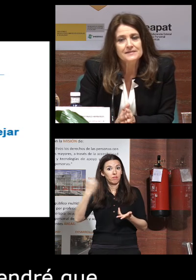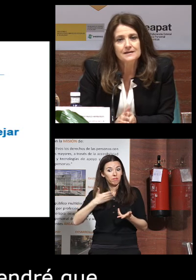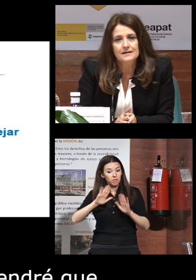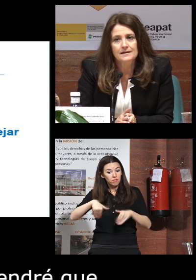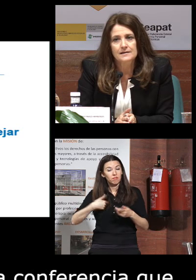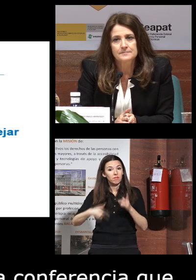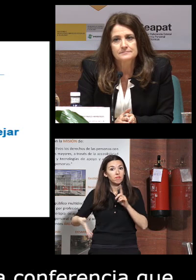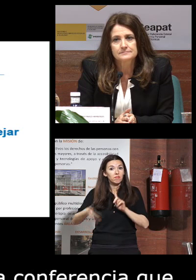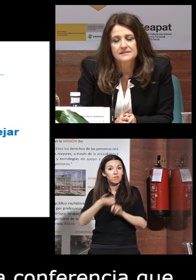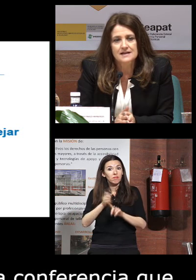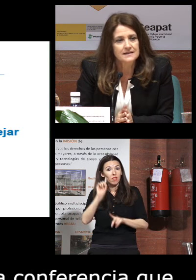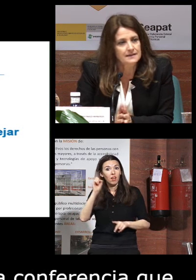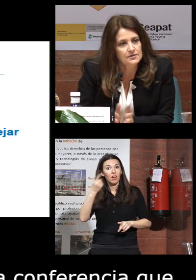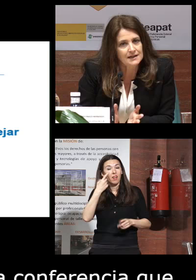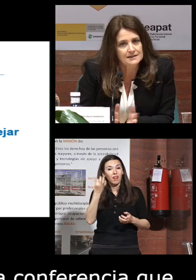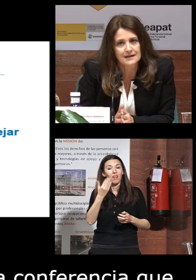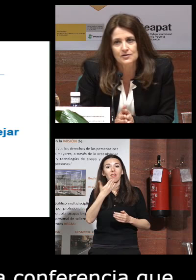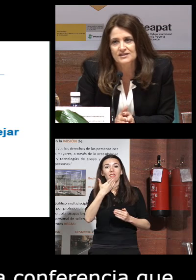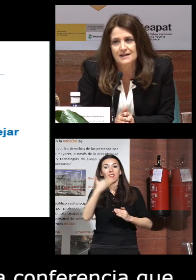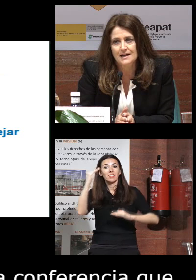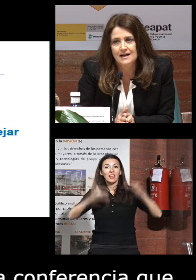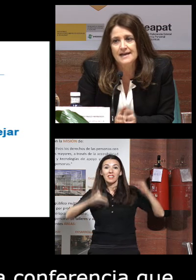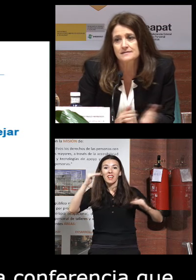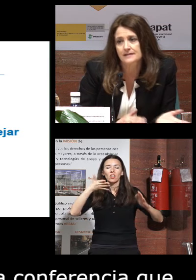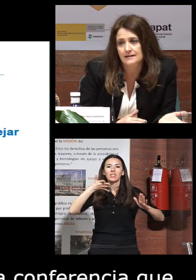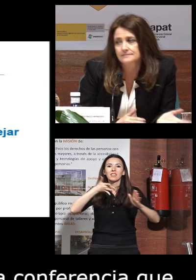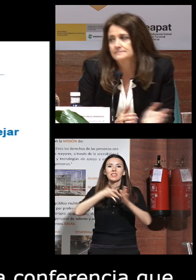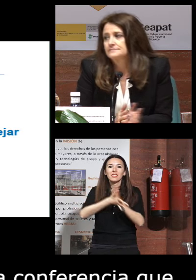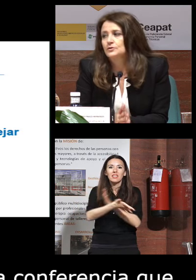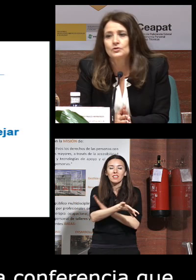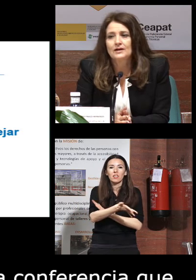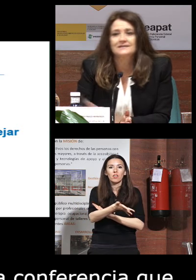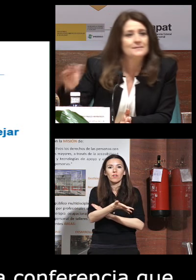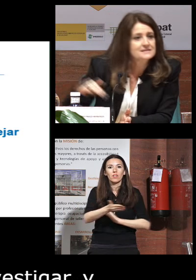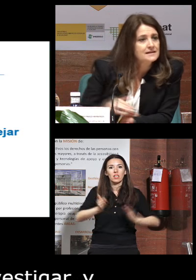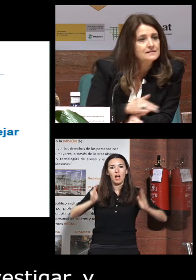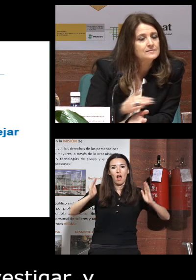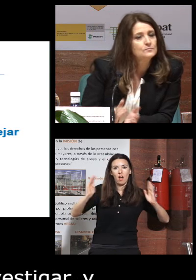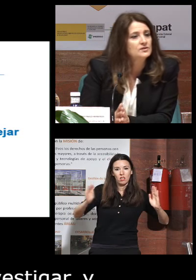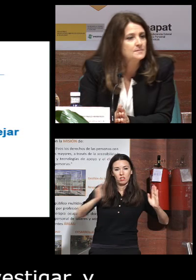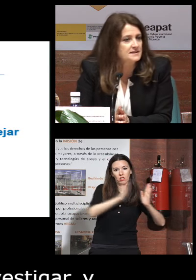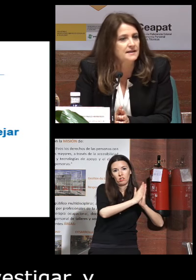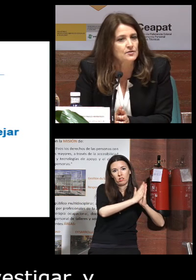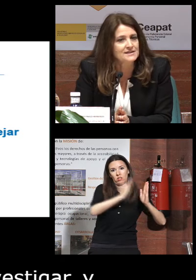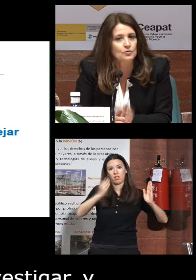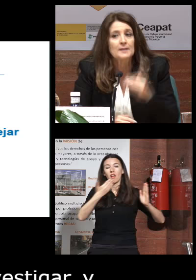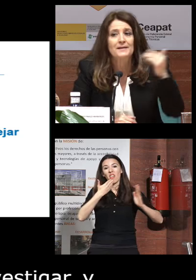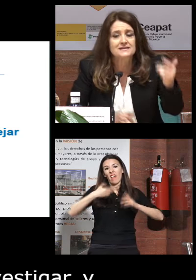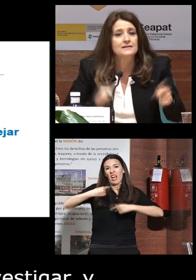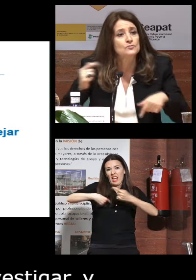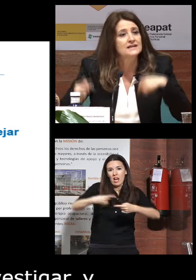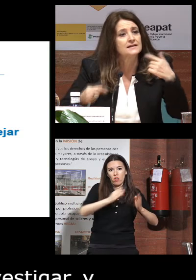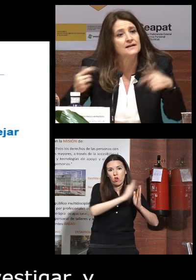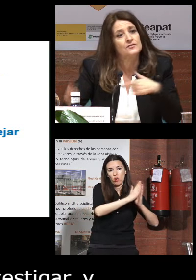que transgeneracional es aquello que está entre o a través de múltiples generaciones algo que